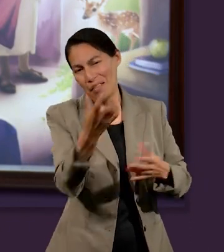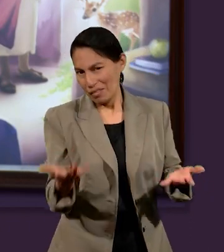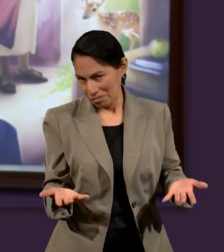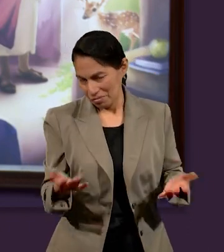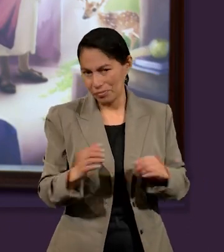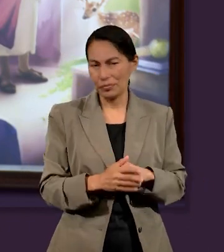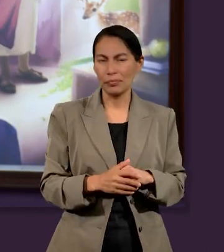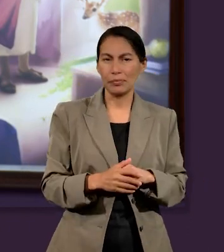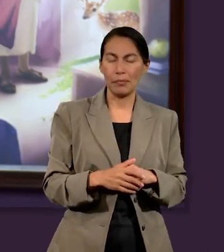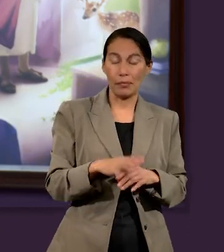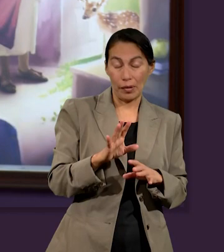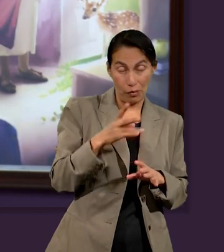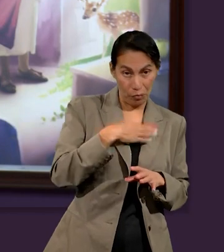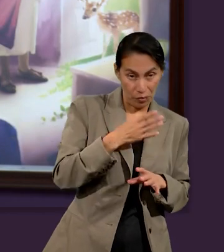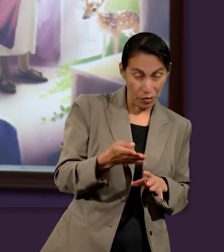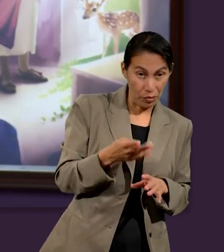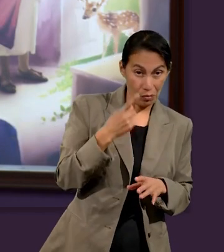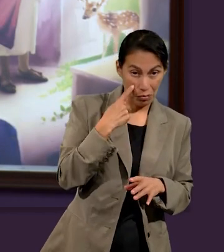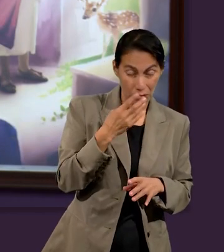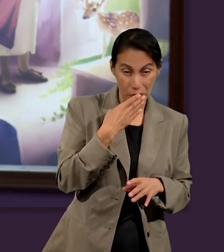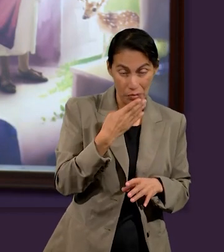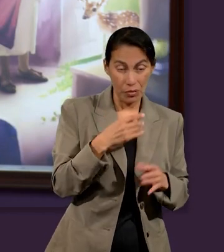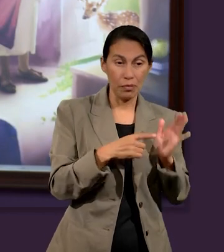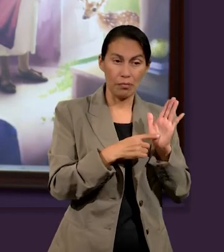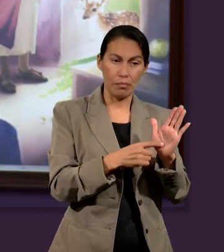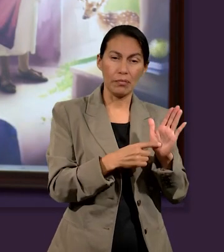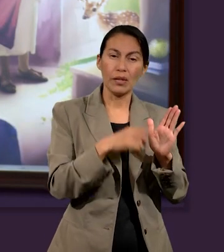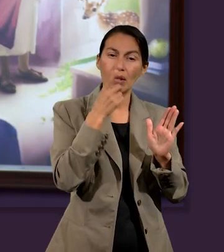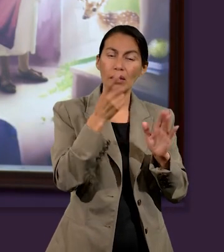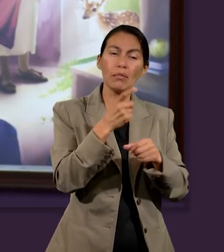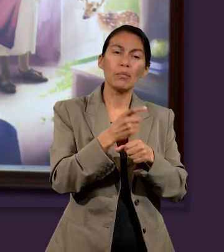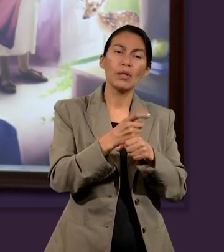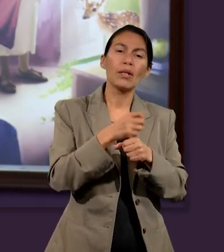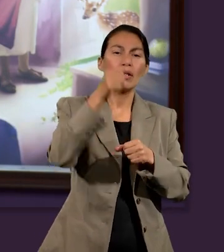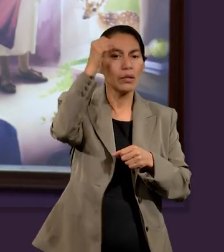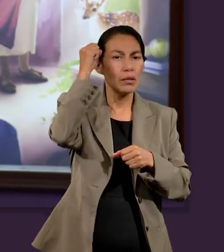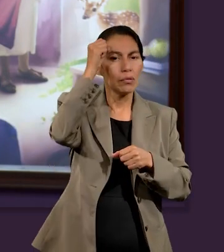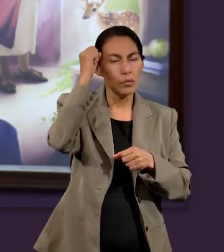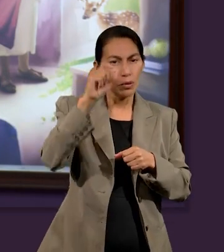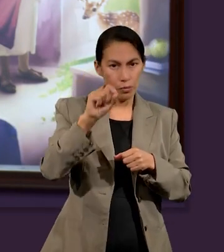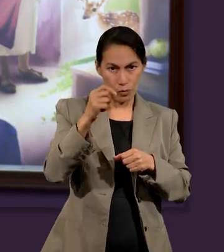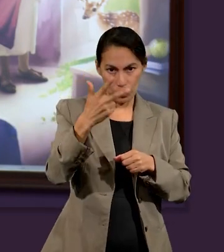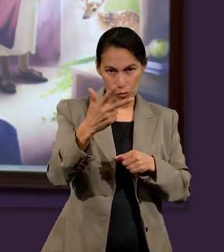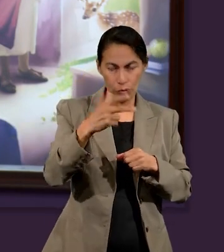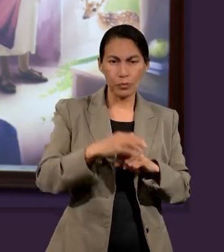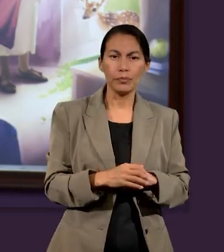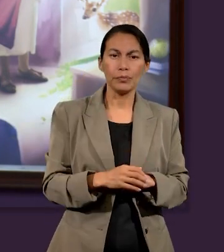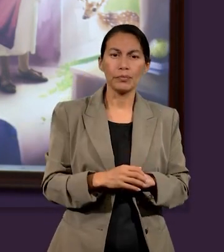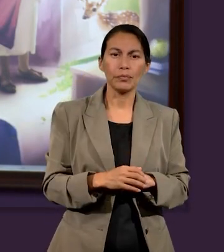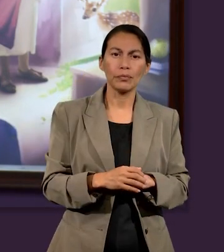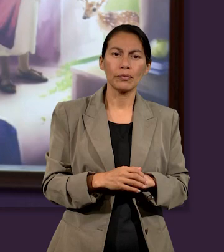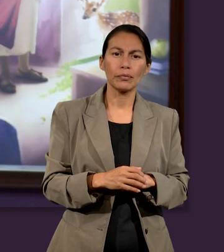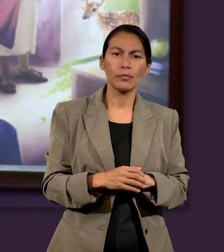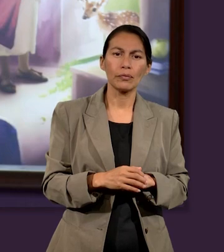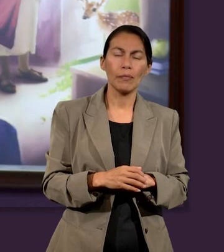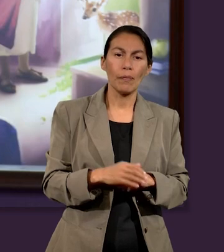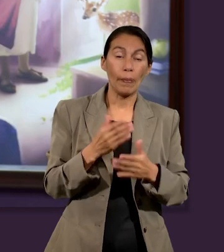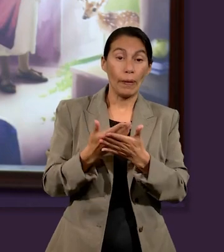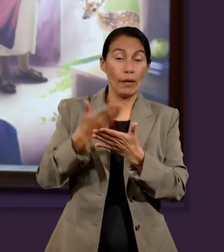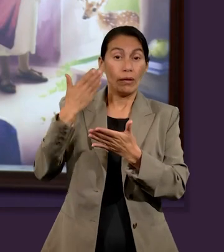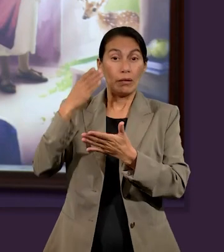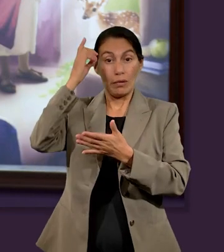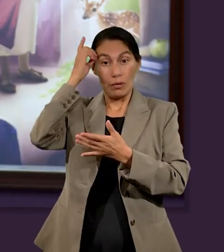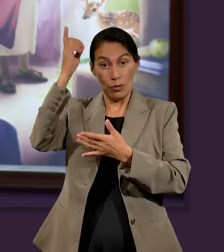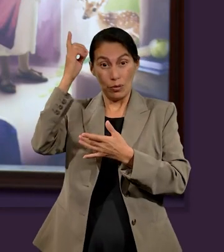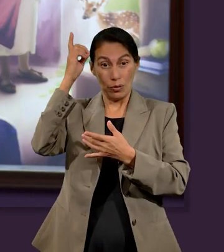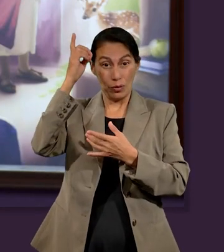son cuatro, ¿no? Y podemos también ver algunas cosas en el relato bíblico que se nos ofrece en